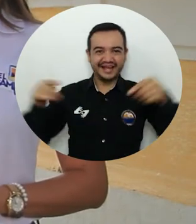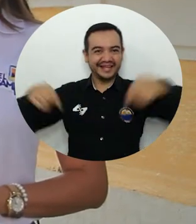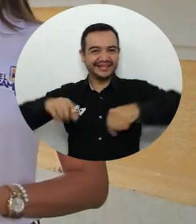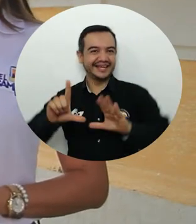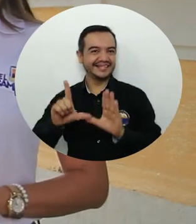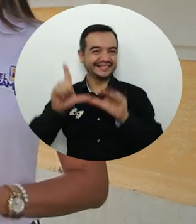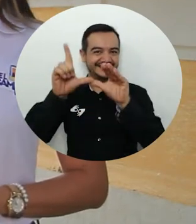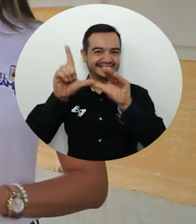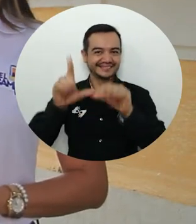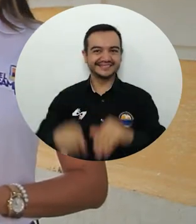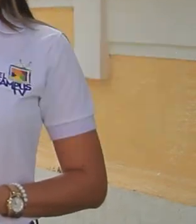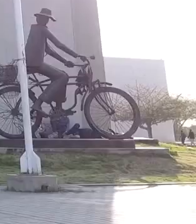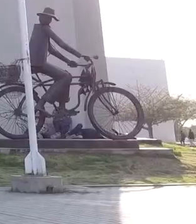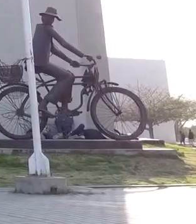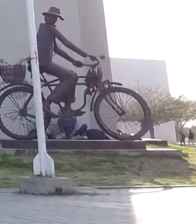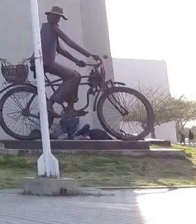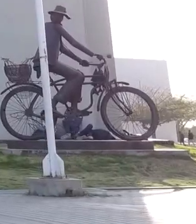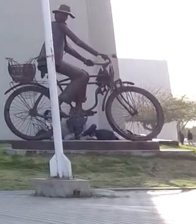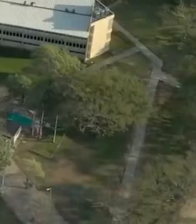aquí, en el Campus TV.